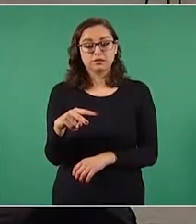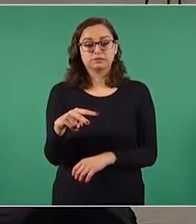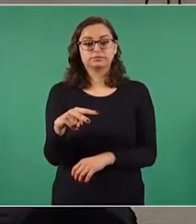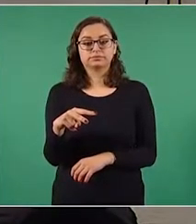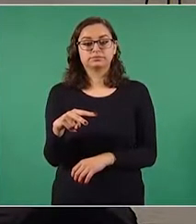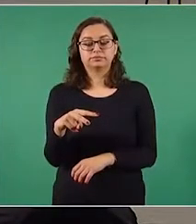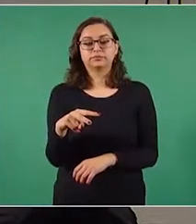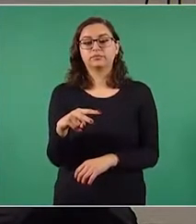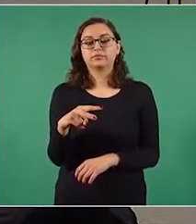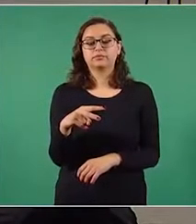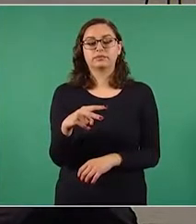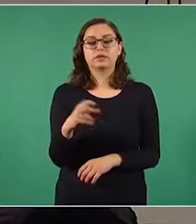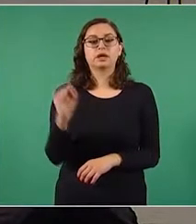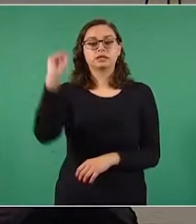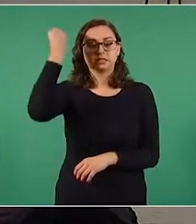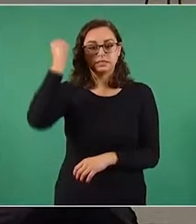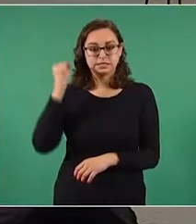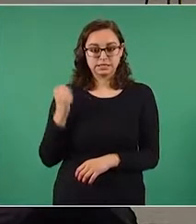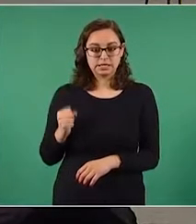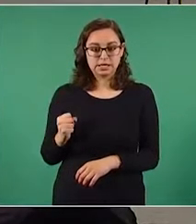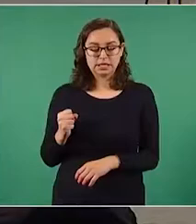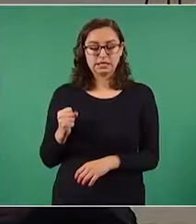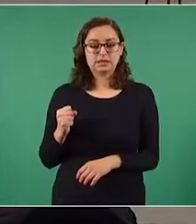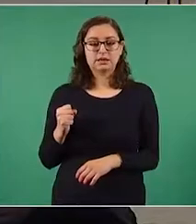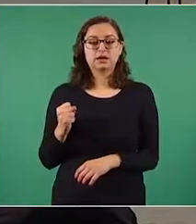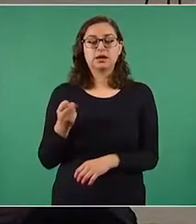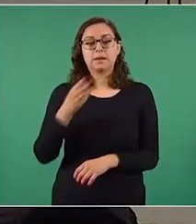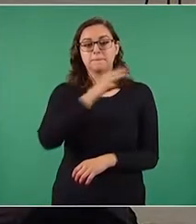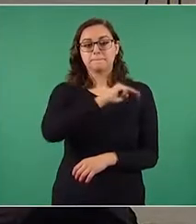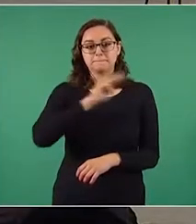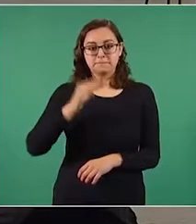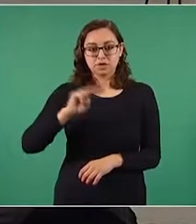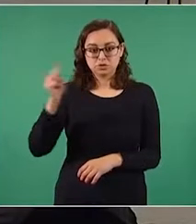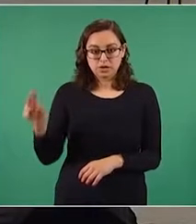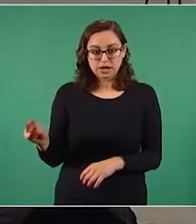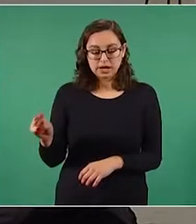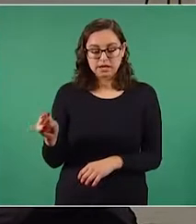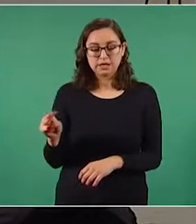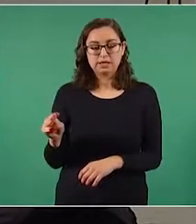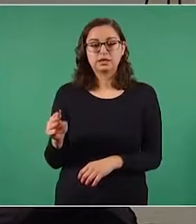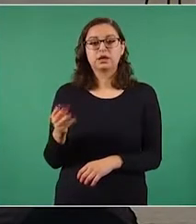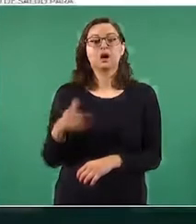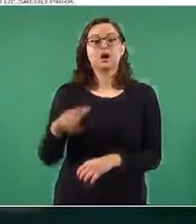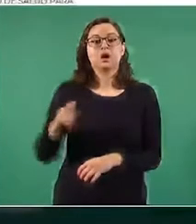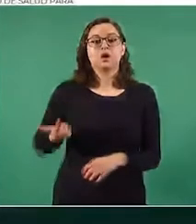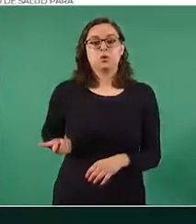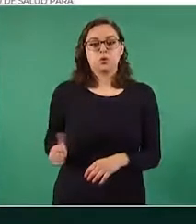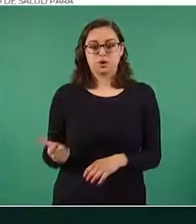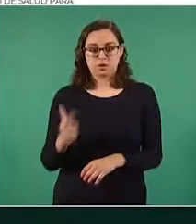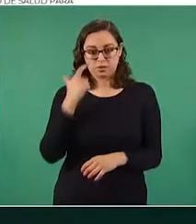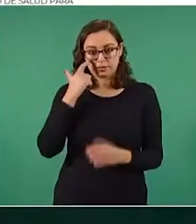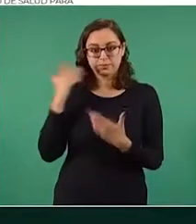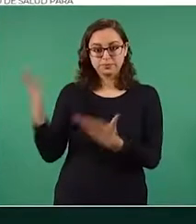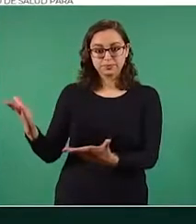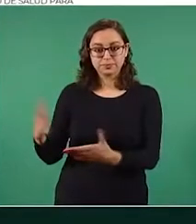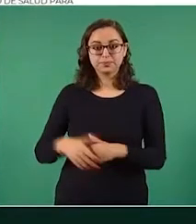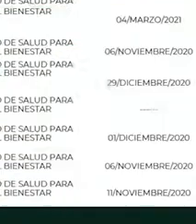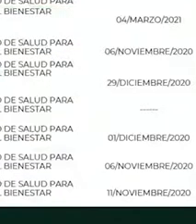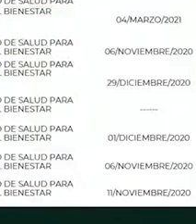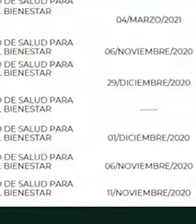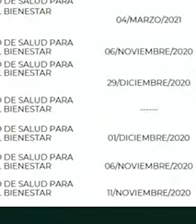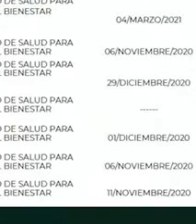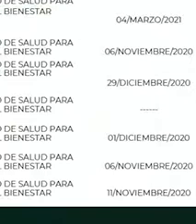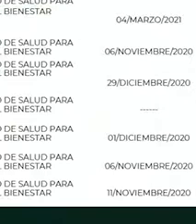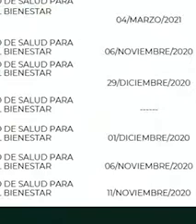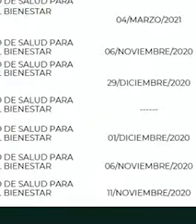Servicios Estatales en Sinaloa, el IMSS en Michoacán, Servicios Estatales en Guanajuato y Servicios Estatales en